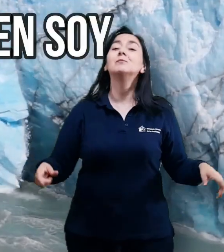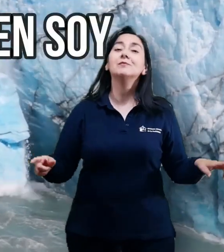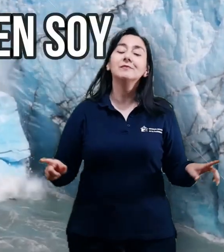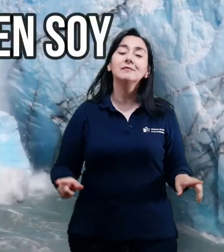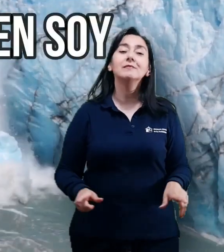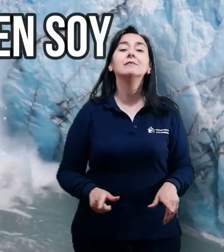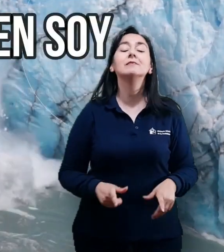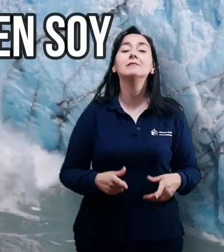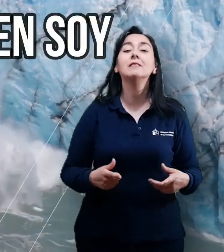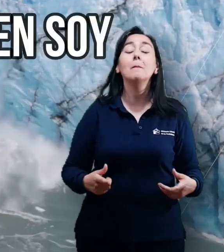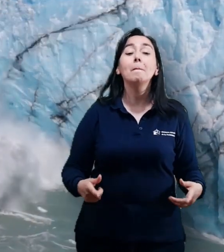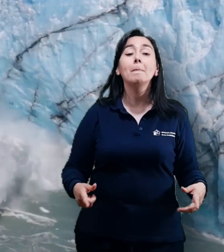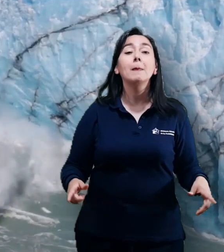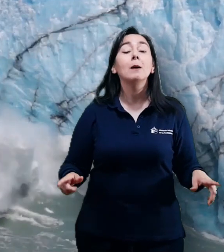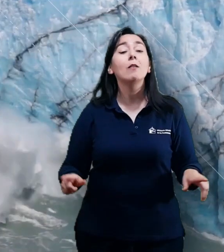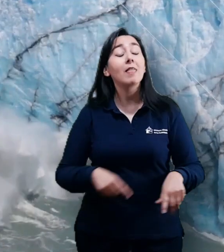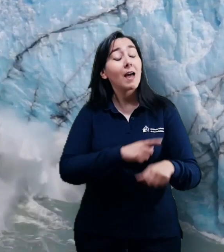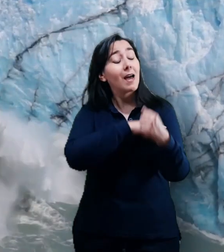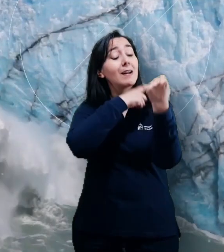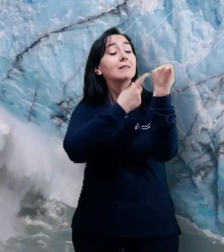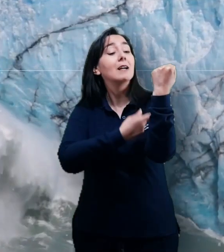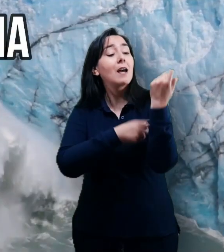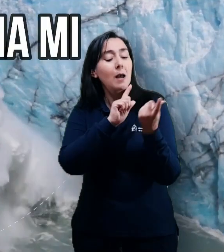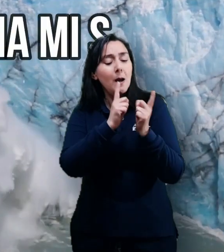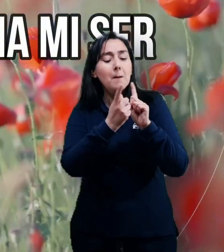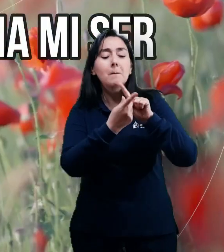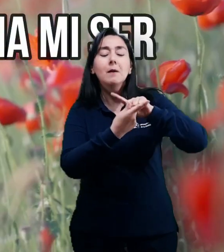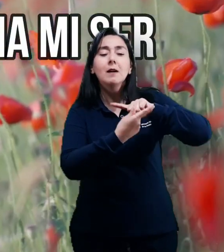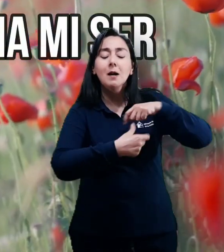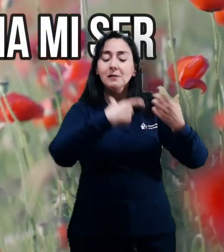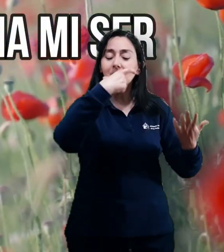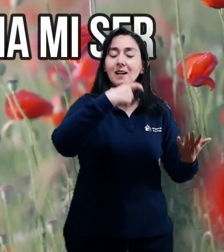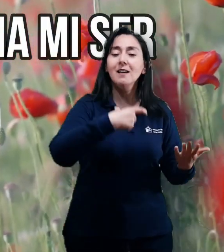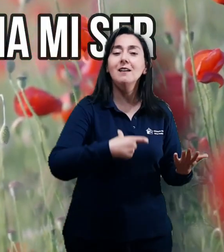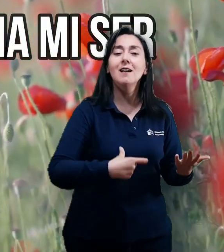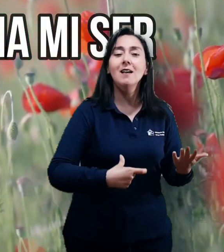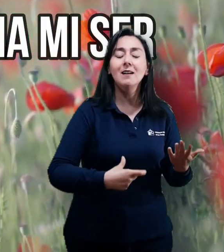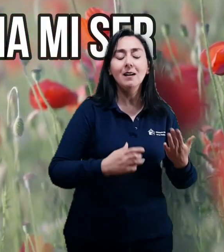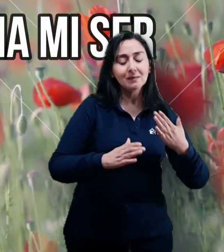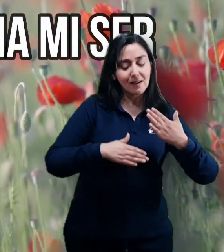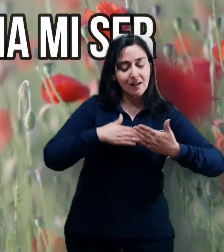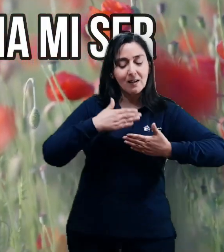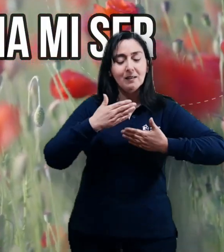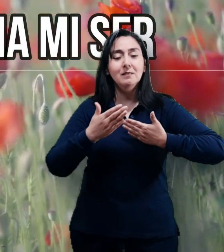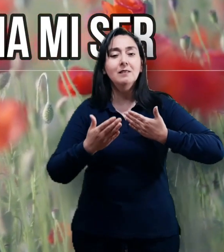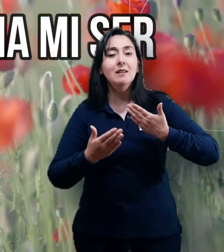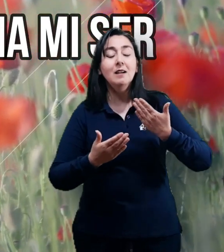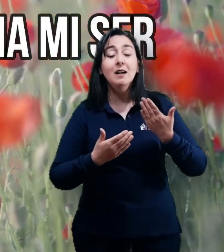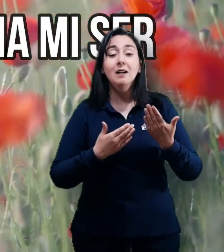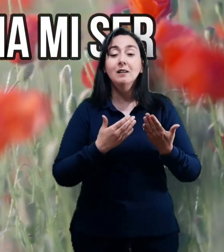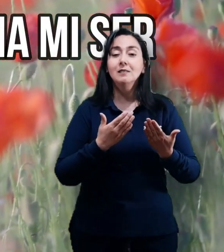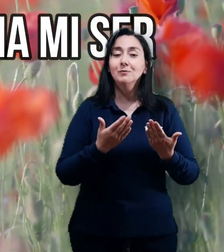soy El poder que cambia mi ser